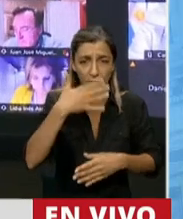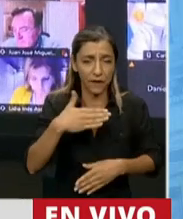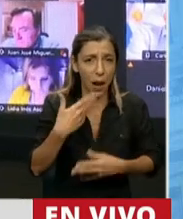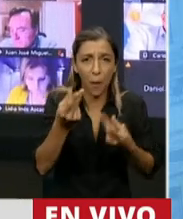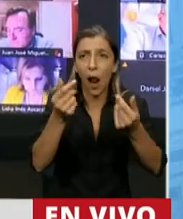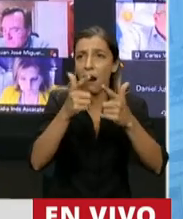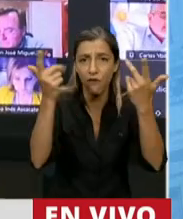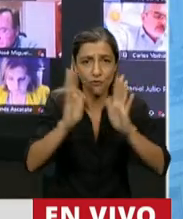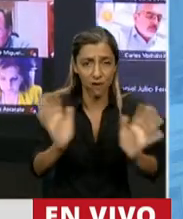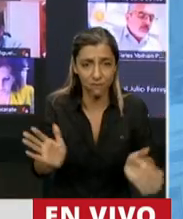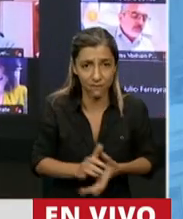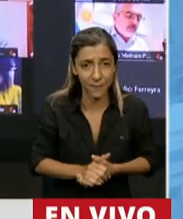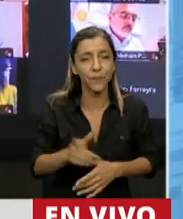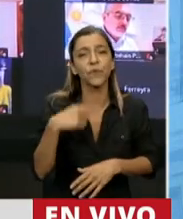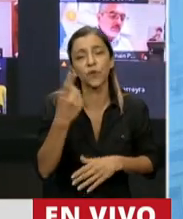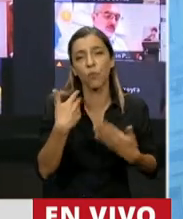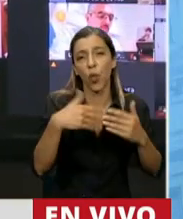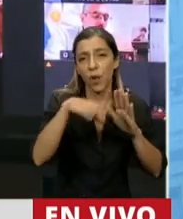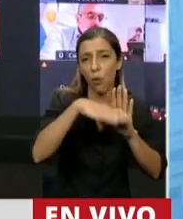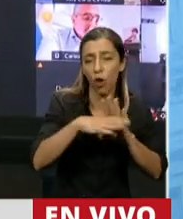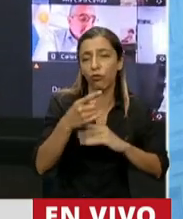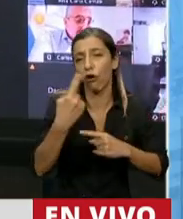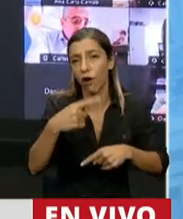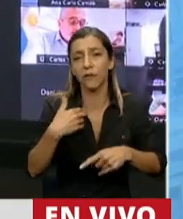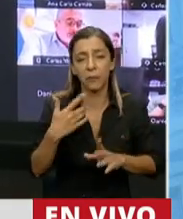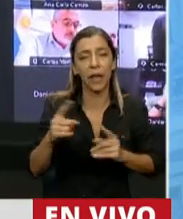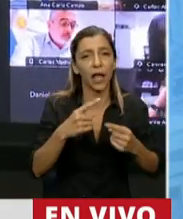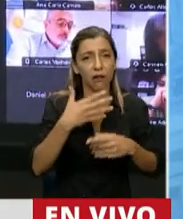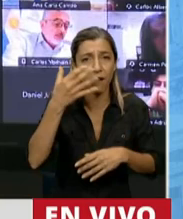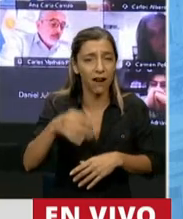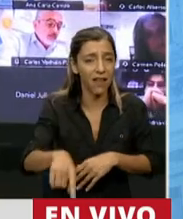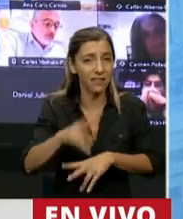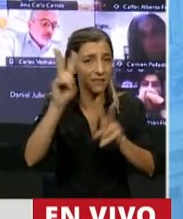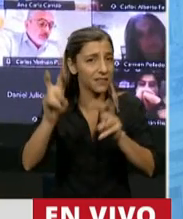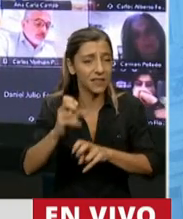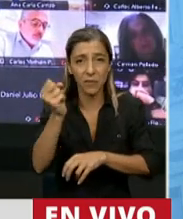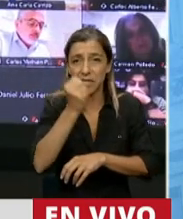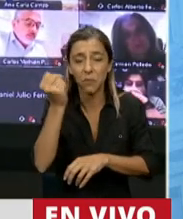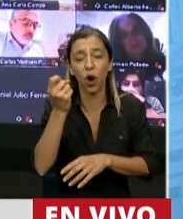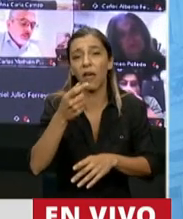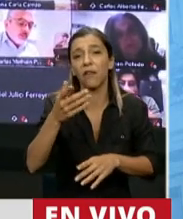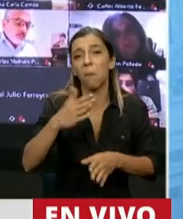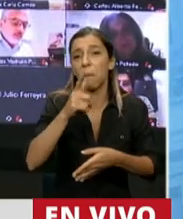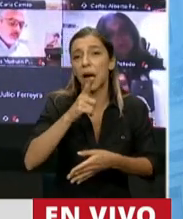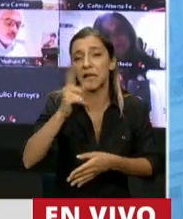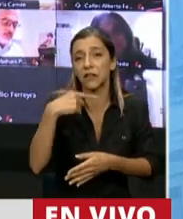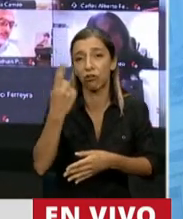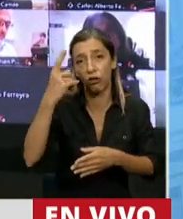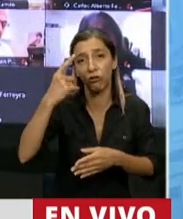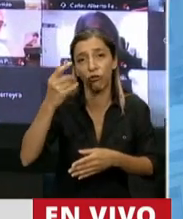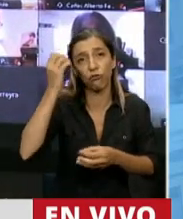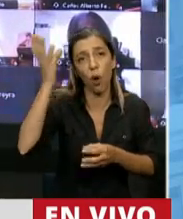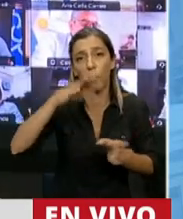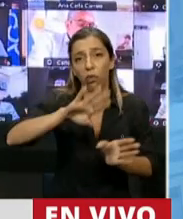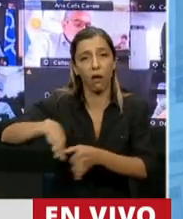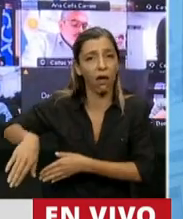ajustarlos de una manera u otra y los temas importantes como estamos tratando pasan a segundo plano porque la verdad